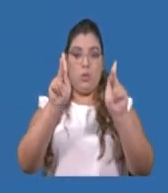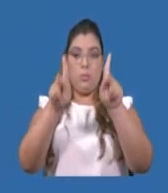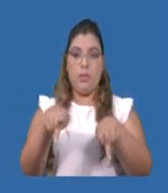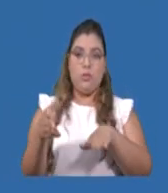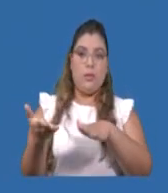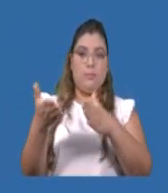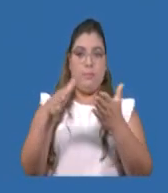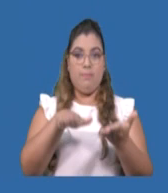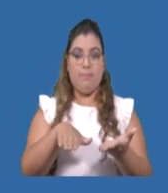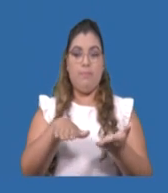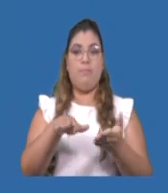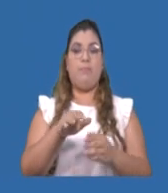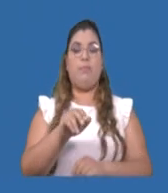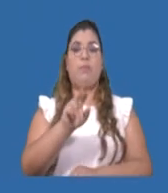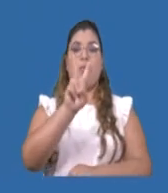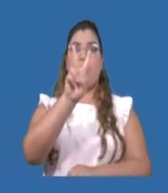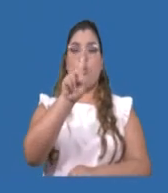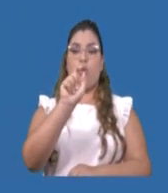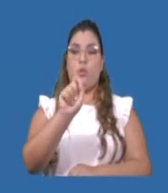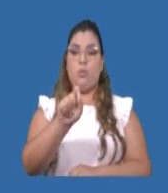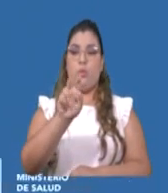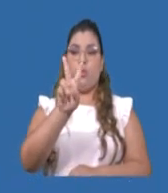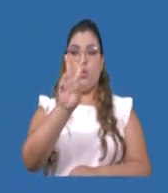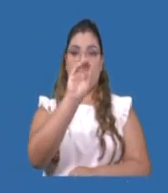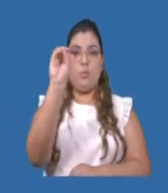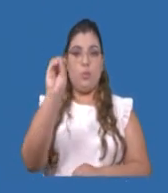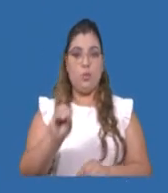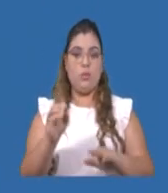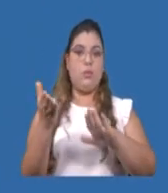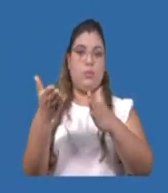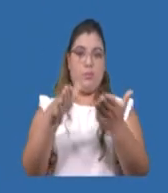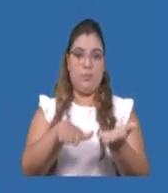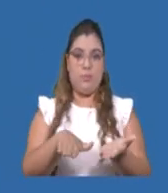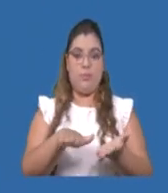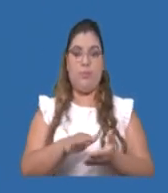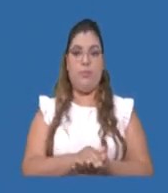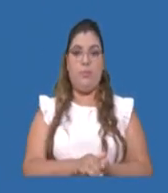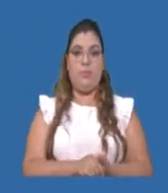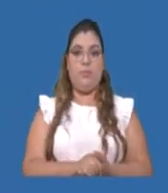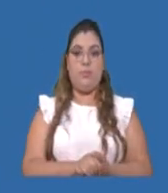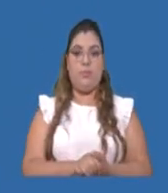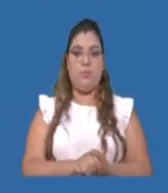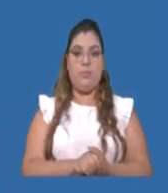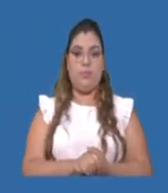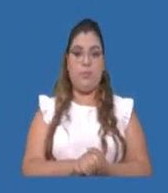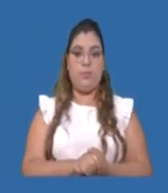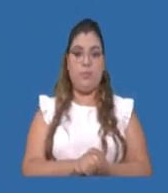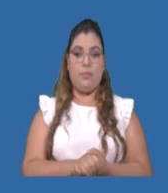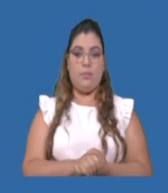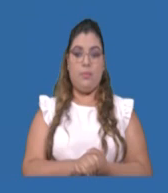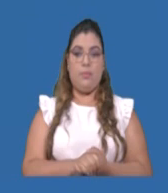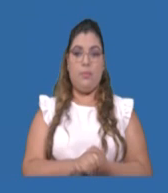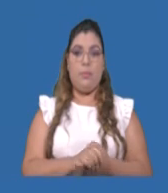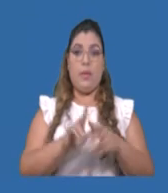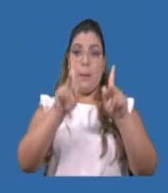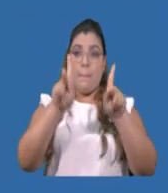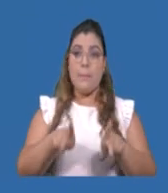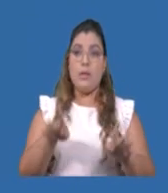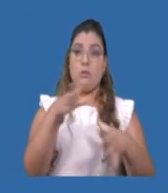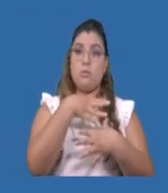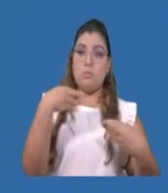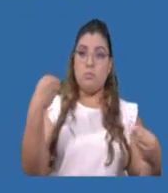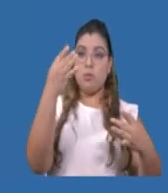mantiene entonces una tasa de letalidad del 2.2%. Respecto a la diferencia entre activos y recuperados,